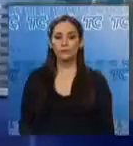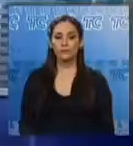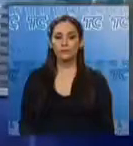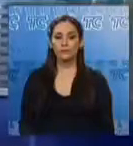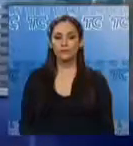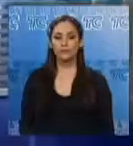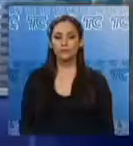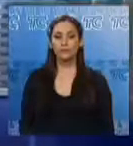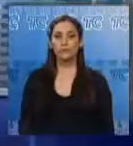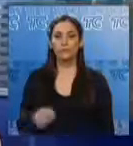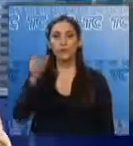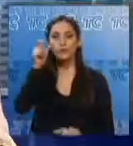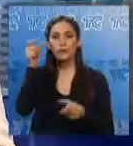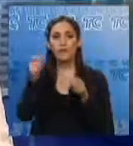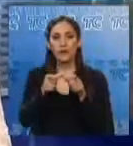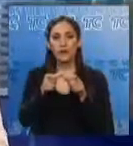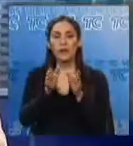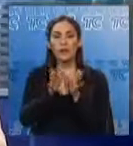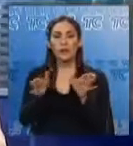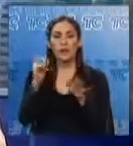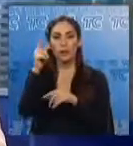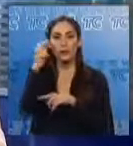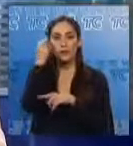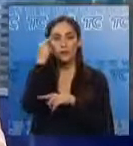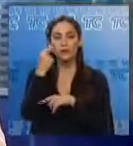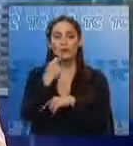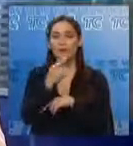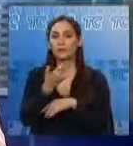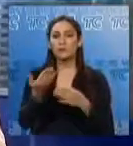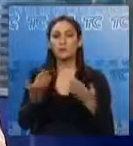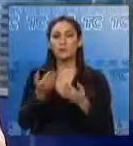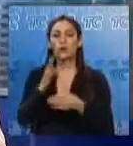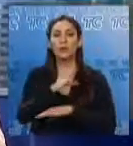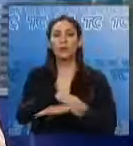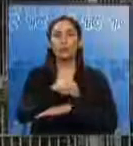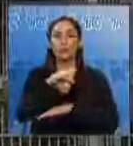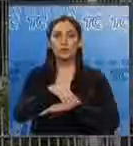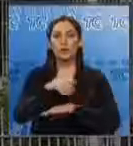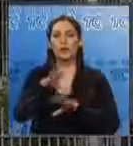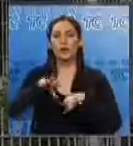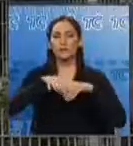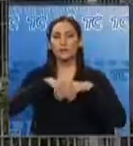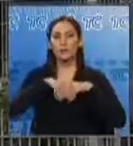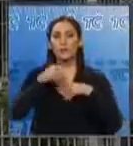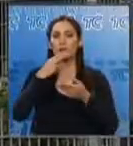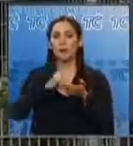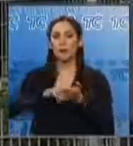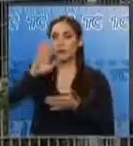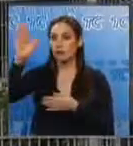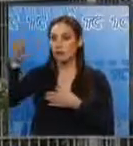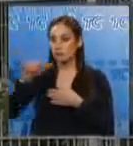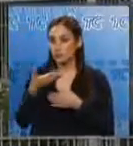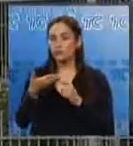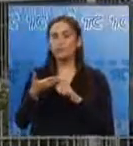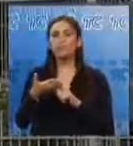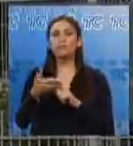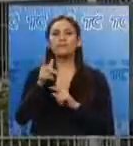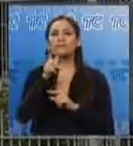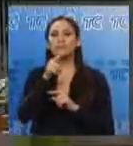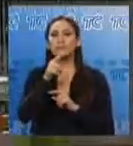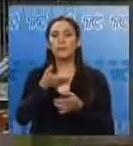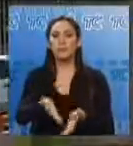La Fiscalía General del Estado comunicó a la Autoridad Central de Suecia que aceptó la solicitud de asistencia penal internacional